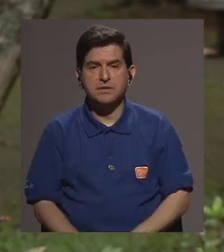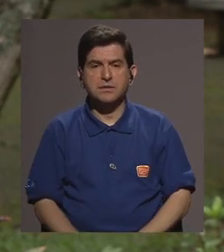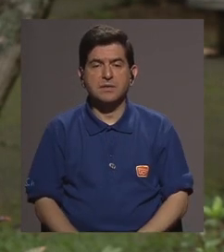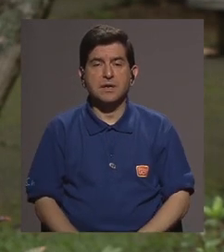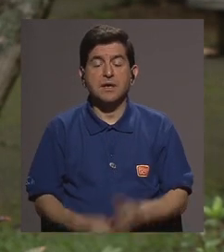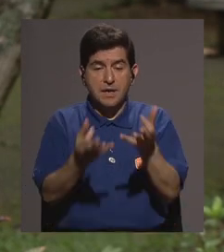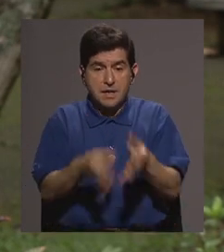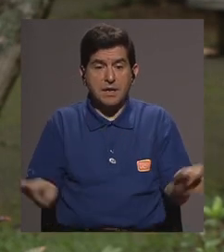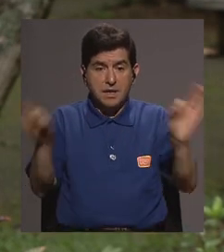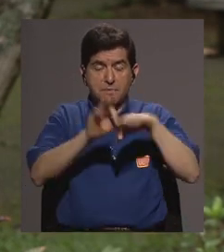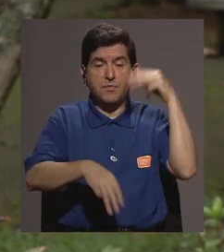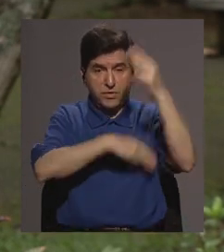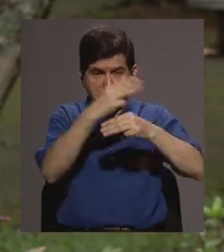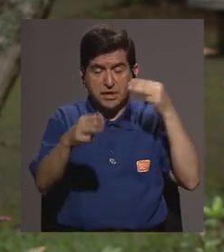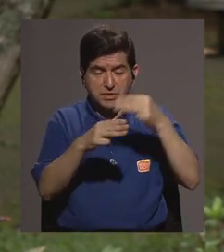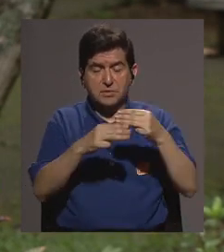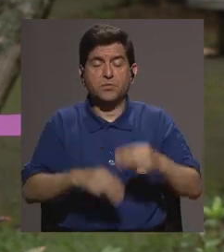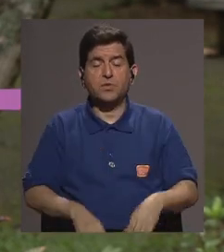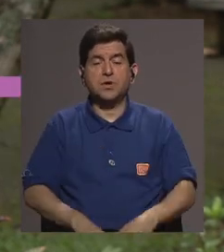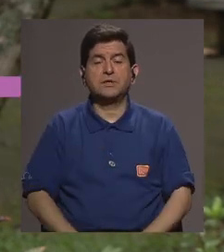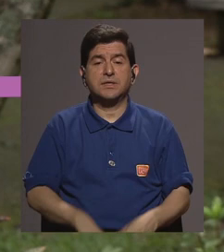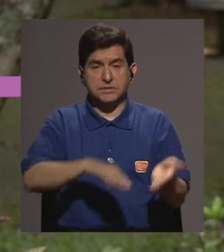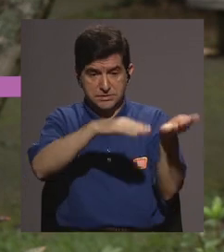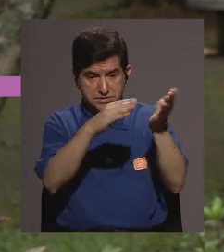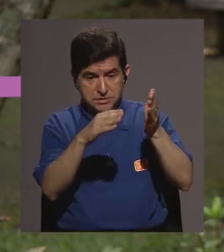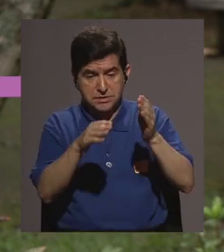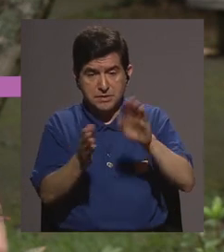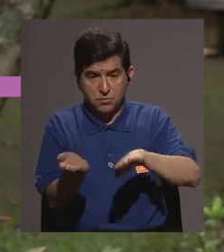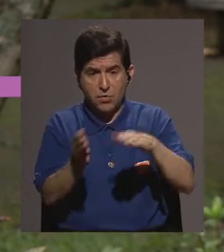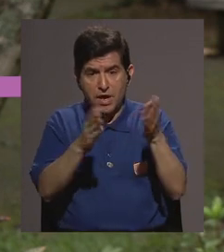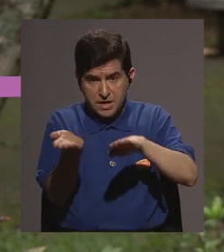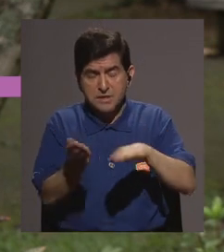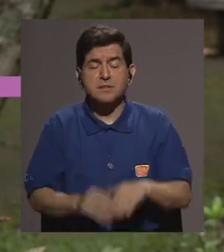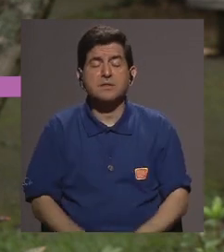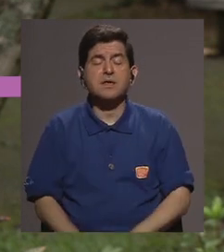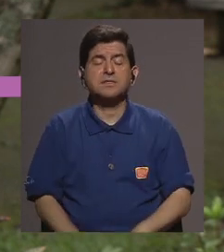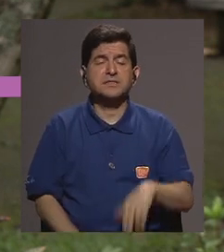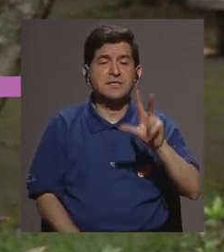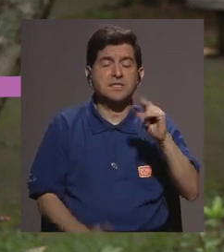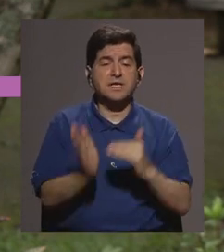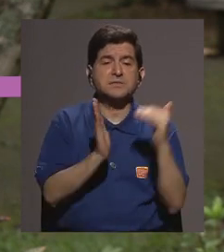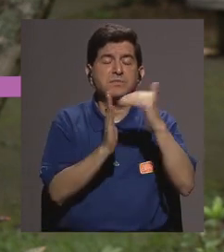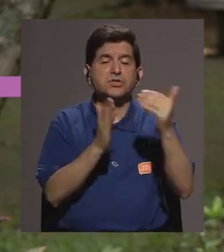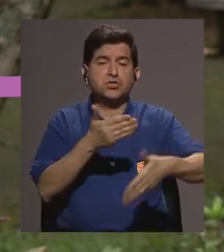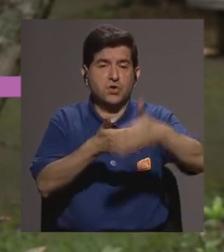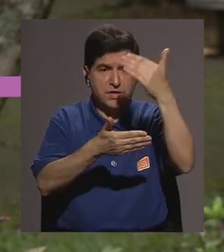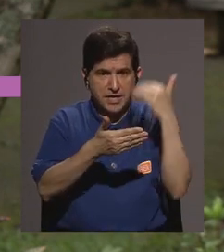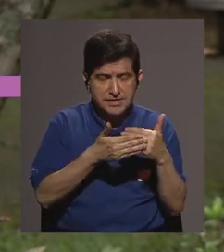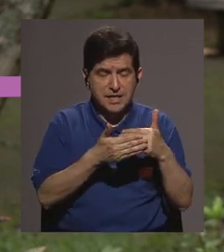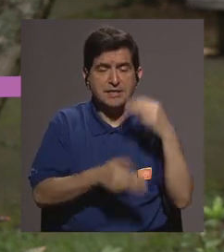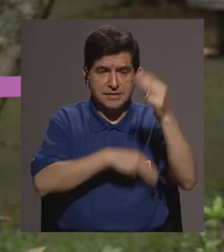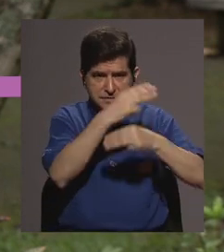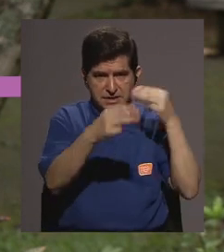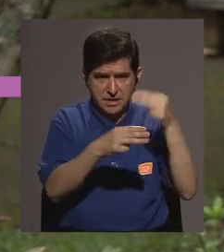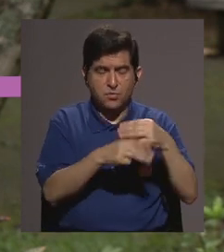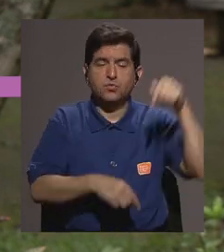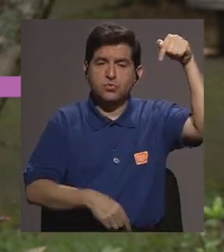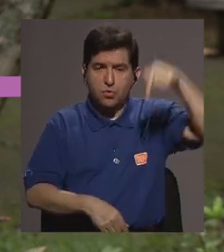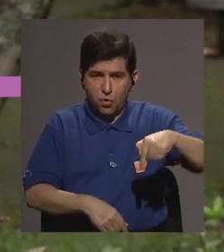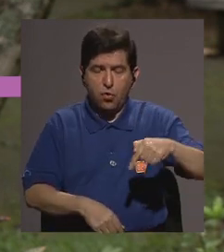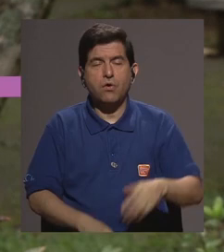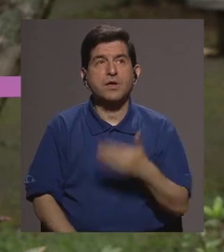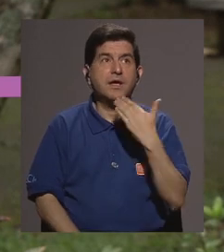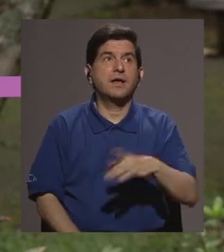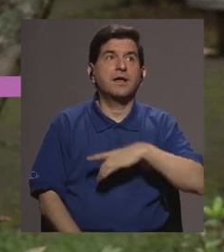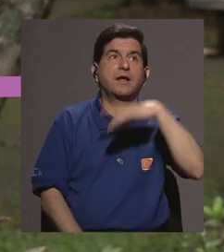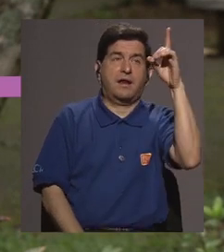causas más importantes de muerte en el mundo es la malaria anteriormente morían 3 millones de personas al año de malaria en el mundo y